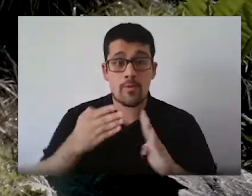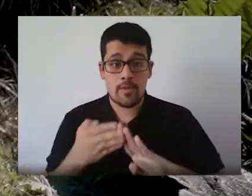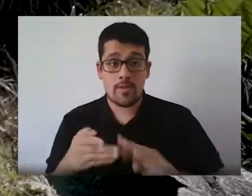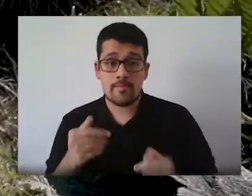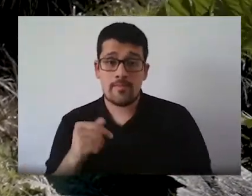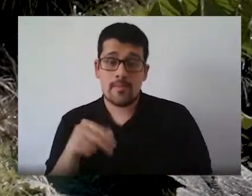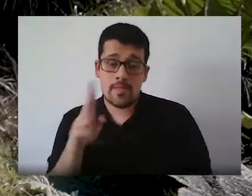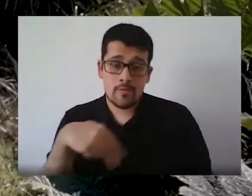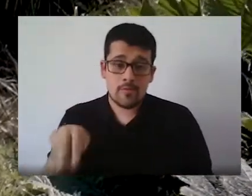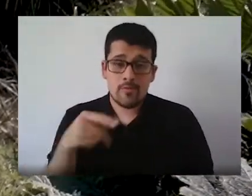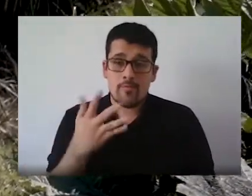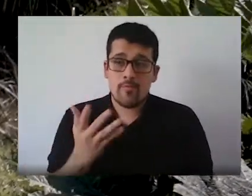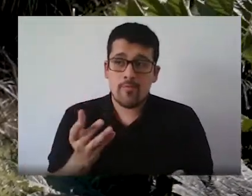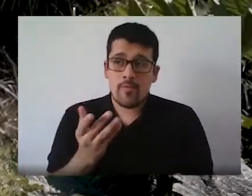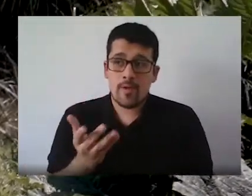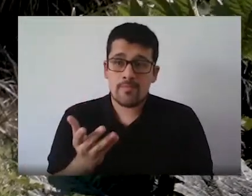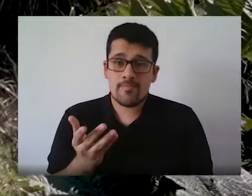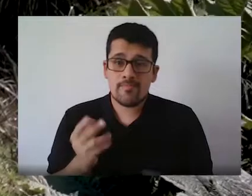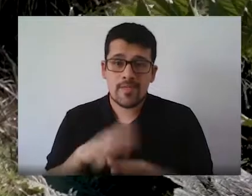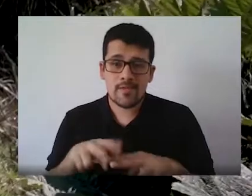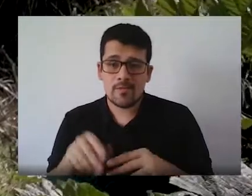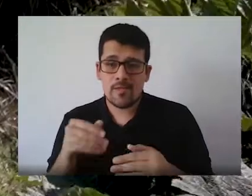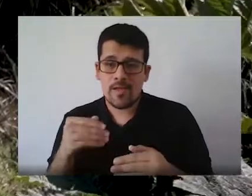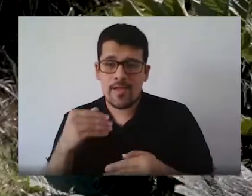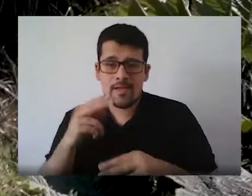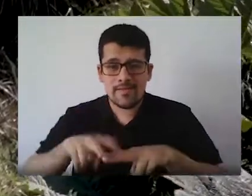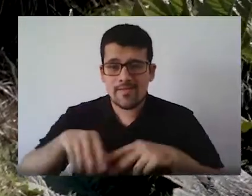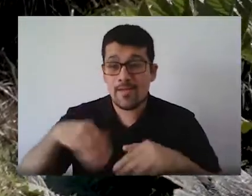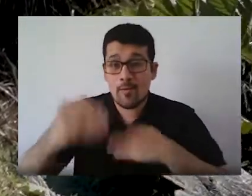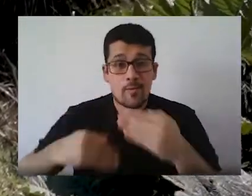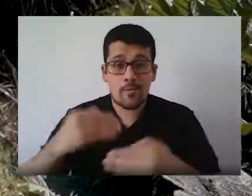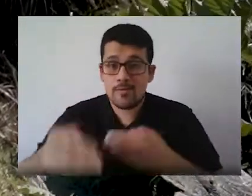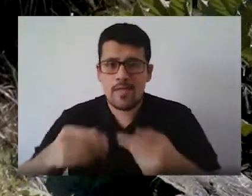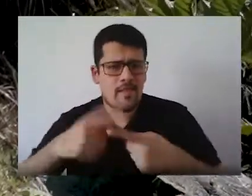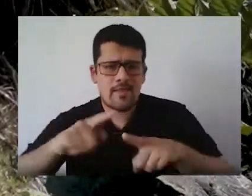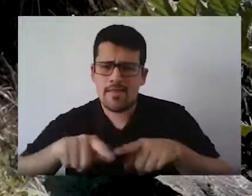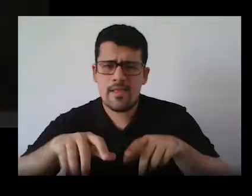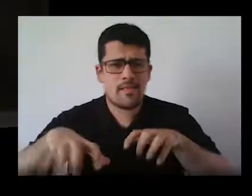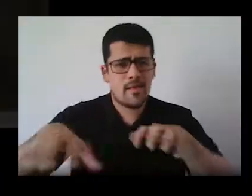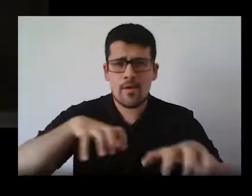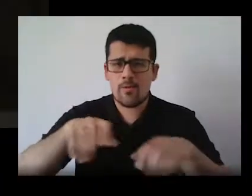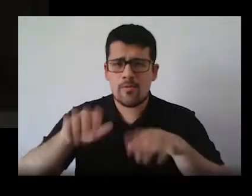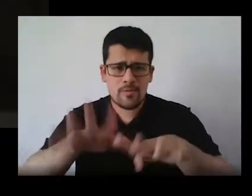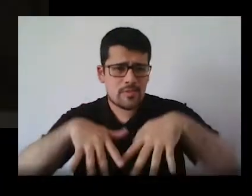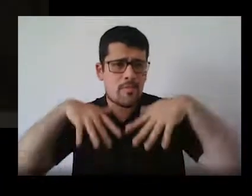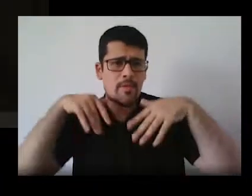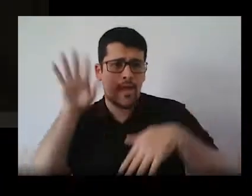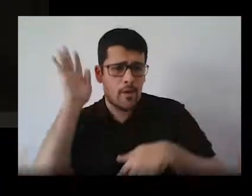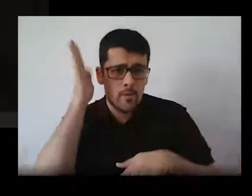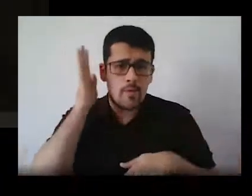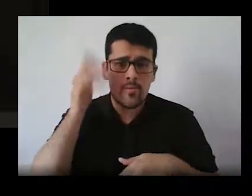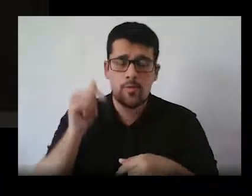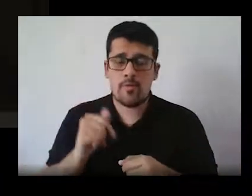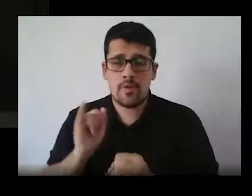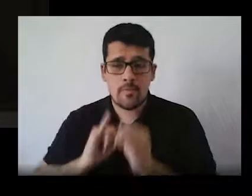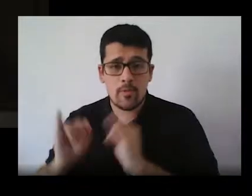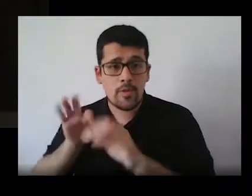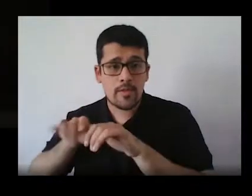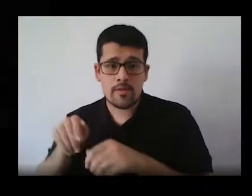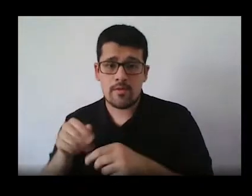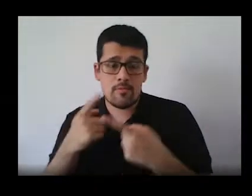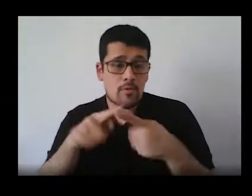fue justamente poner en marcha distintas conferencias talleres y webinario que de nuestra